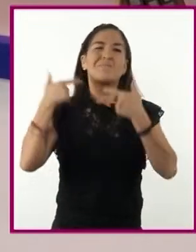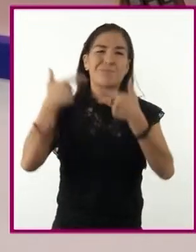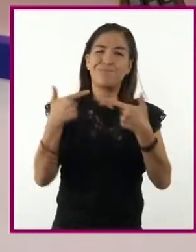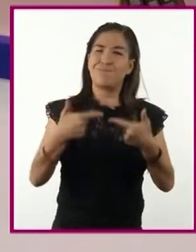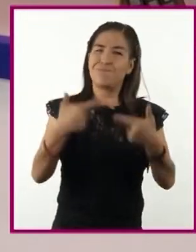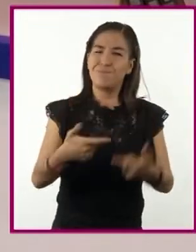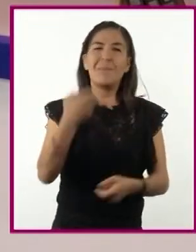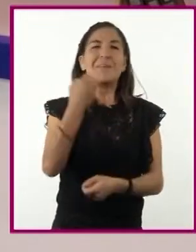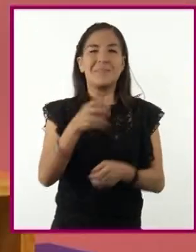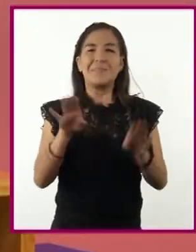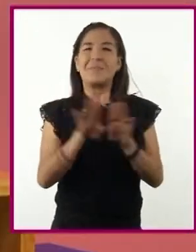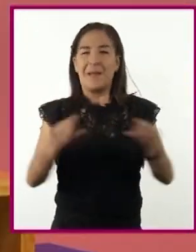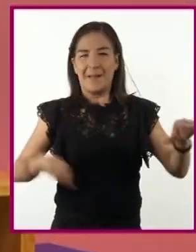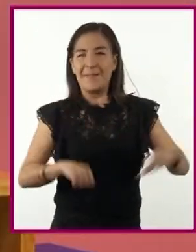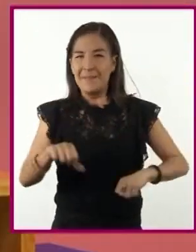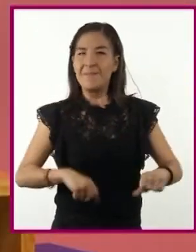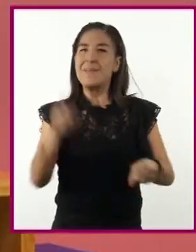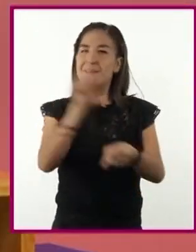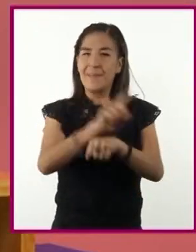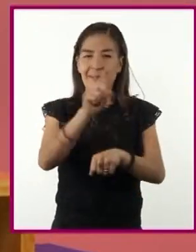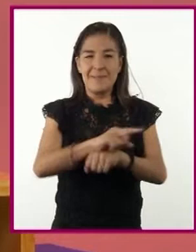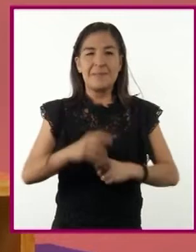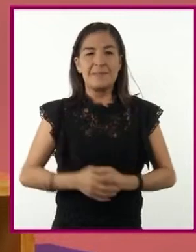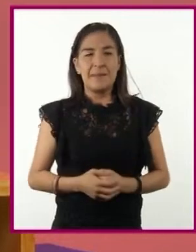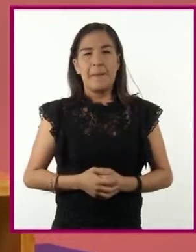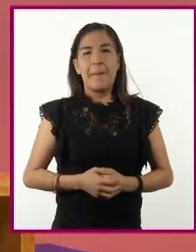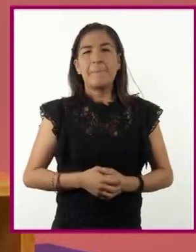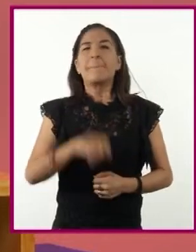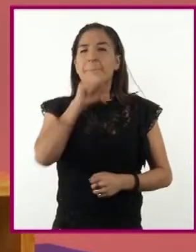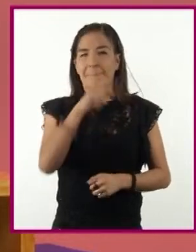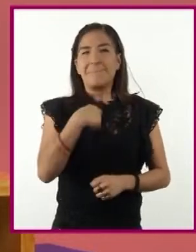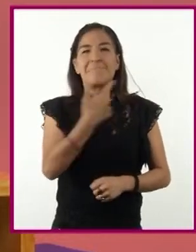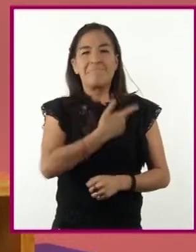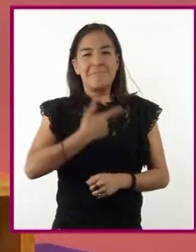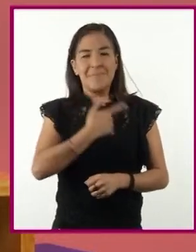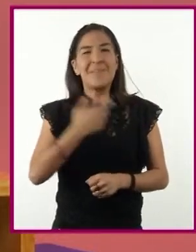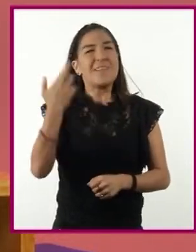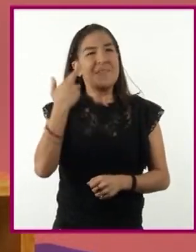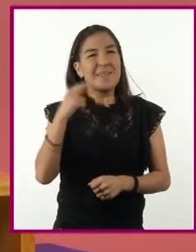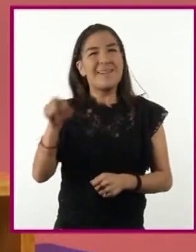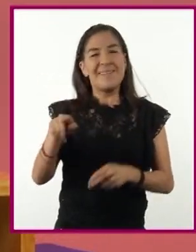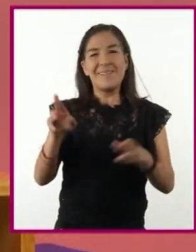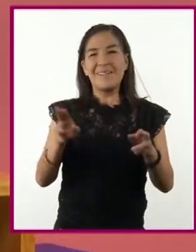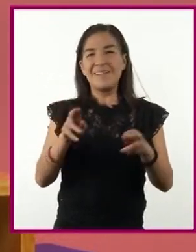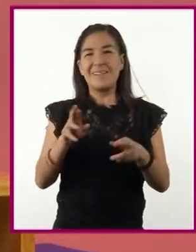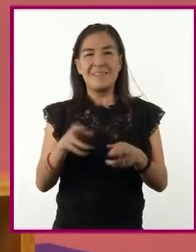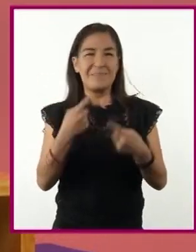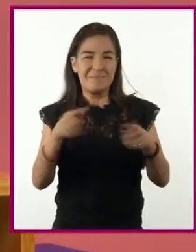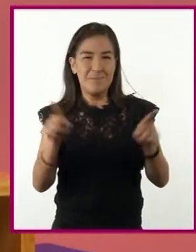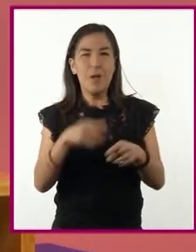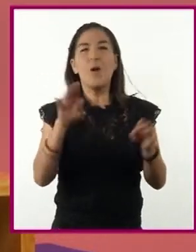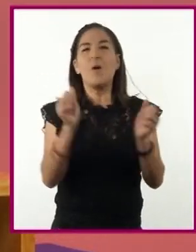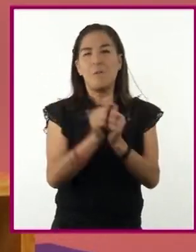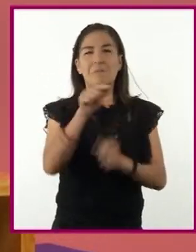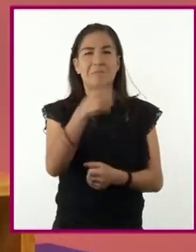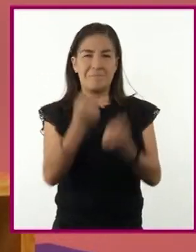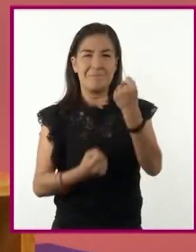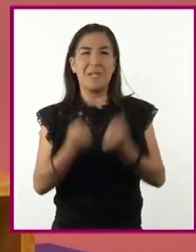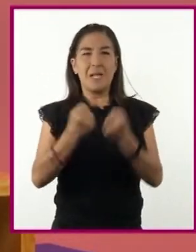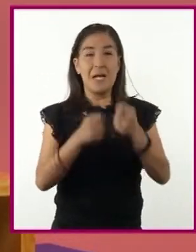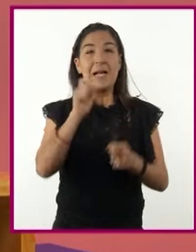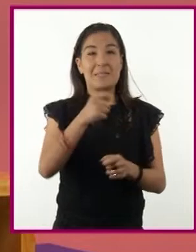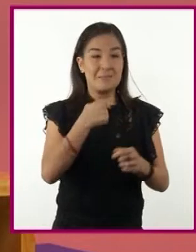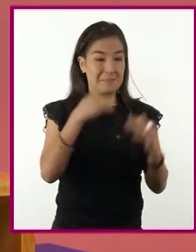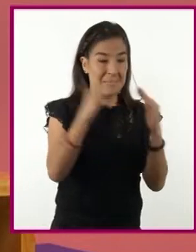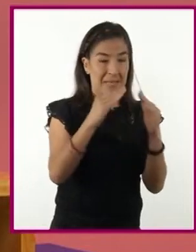actividades cotidianas. De hecho, a mí me gusta ir escuchando radio en el automóvil durante el trayecto de mi